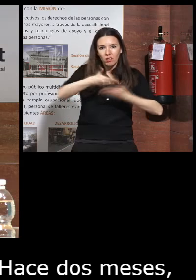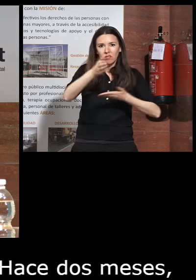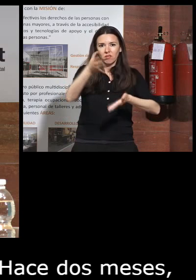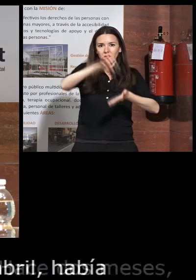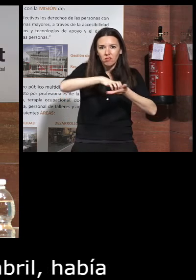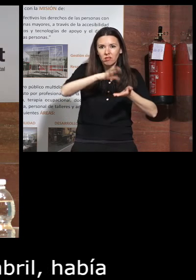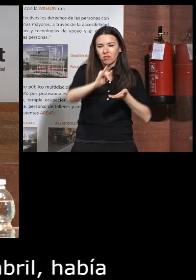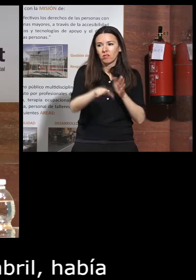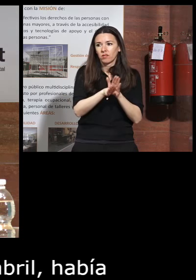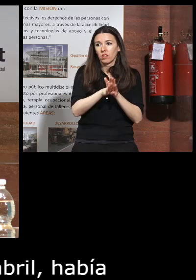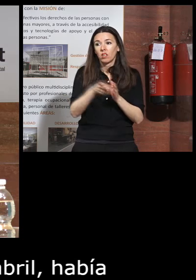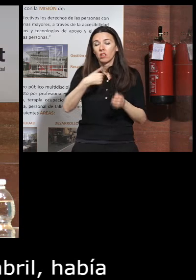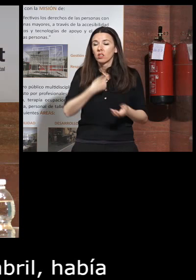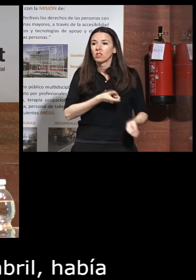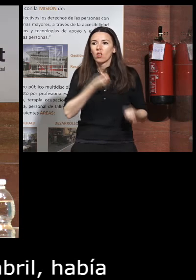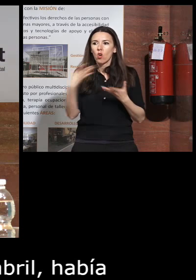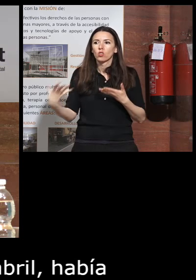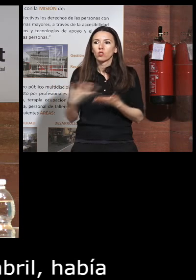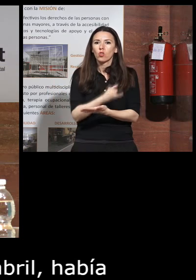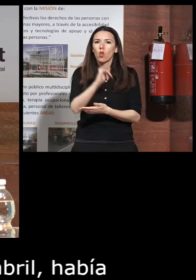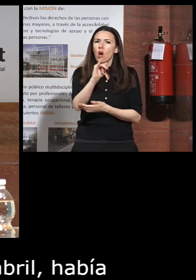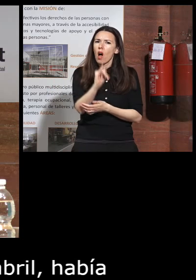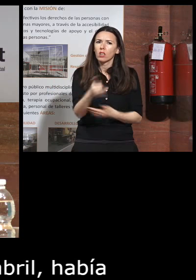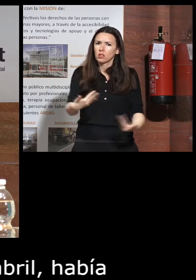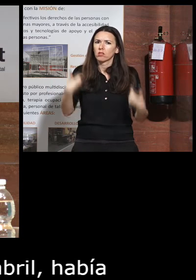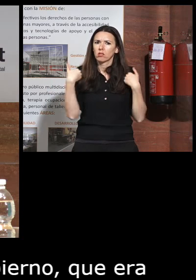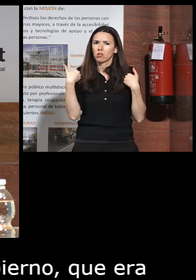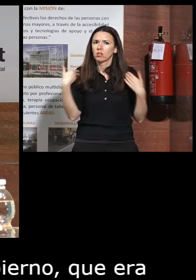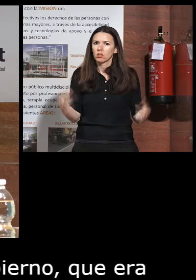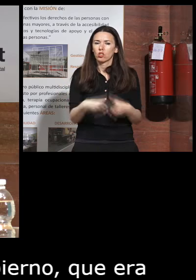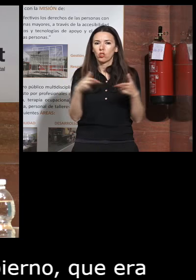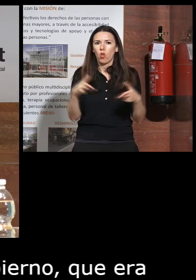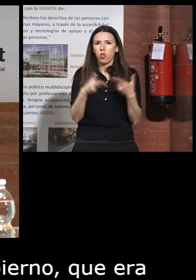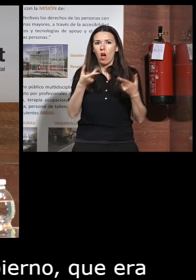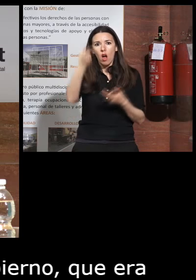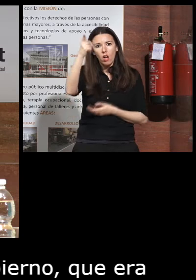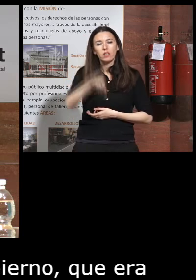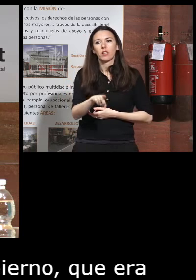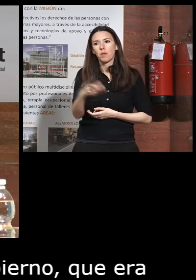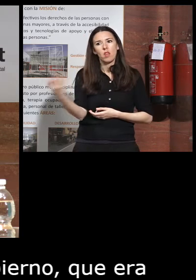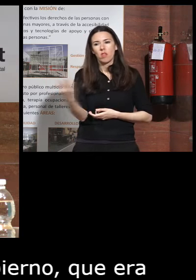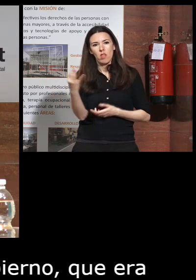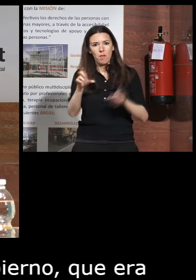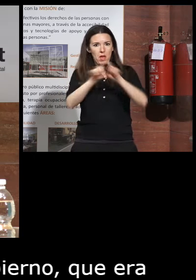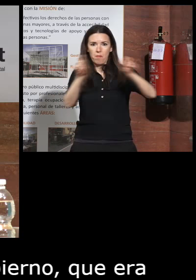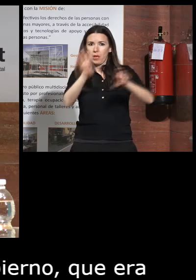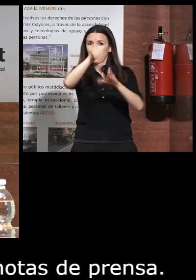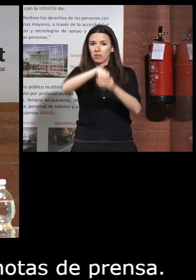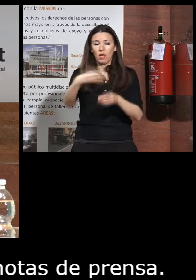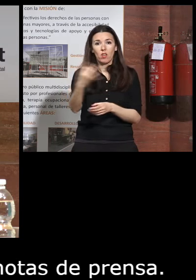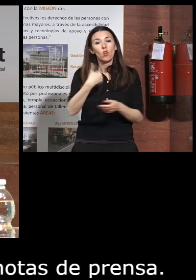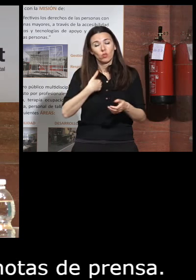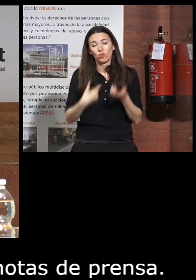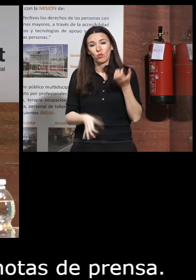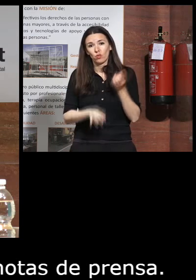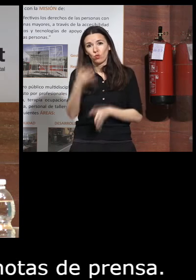yo con todo esto manifiesto que todos tenemos una responsabilidad social ¿no? que también la tiene que haber en las empresas y que tengo la suerte